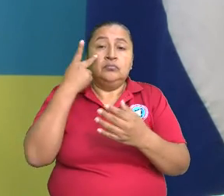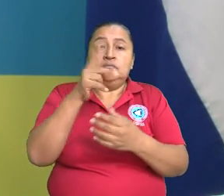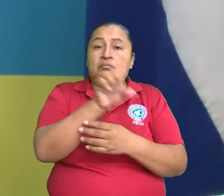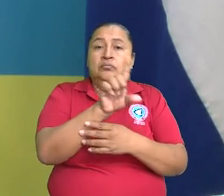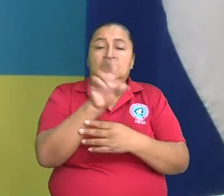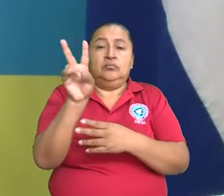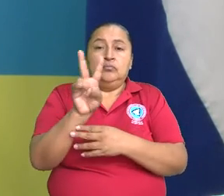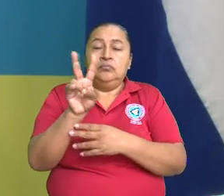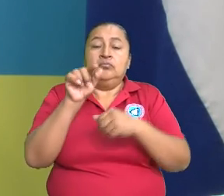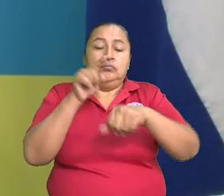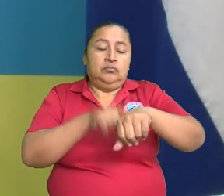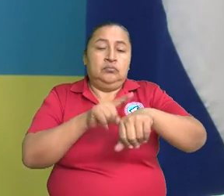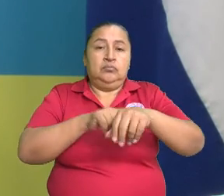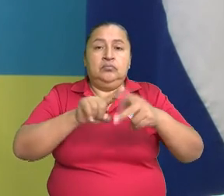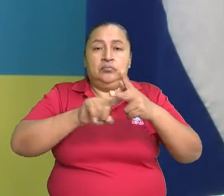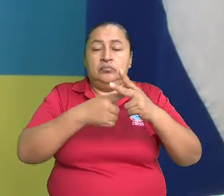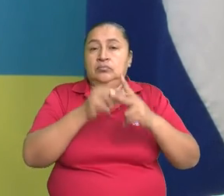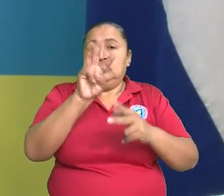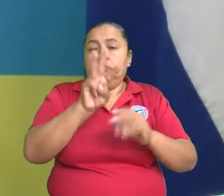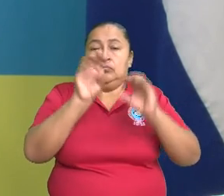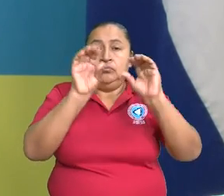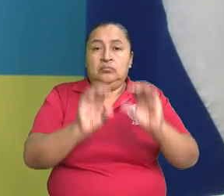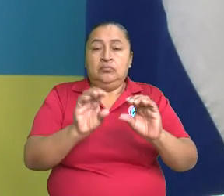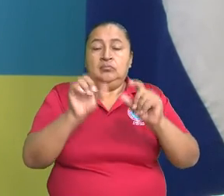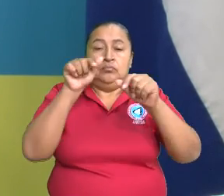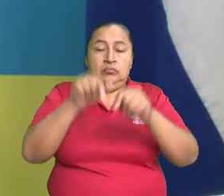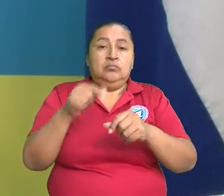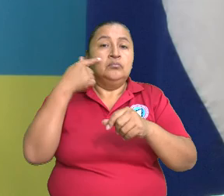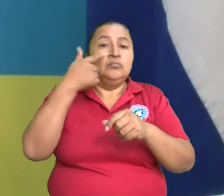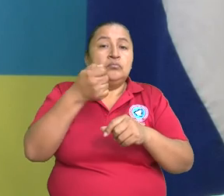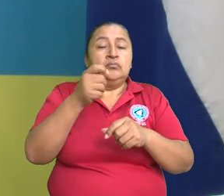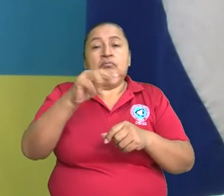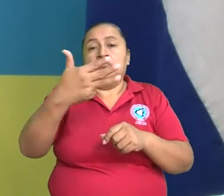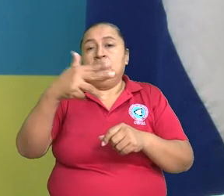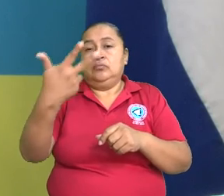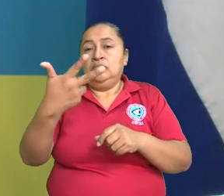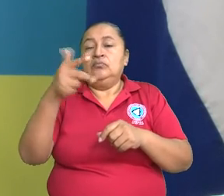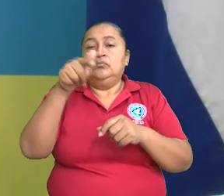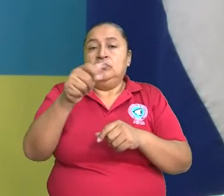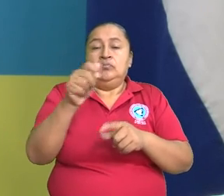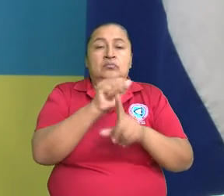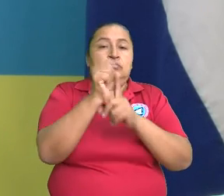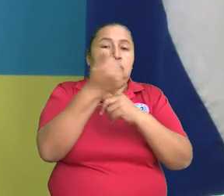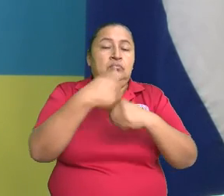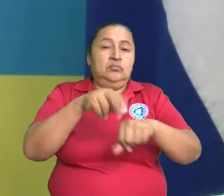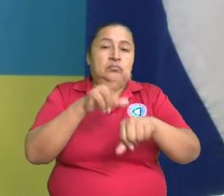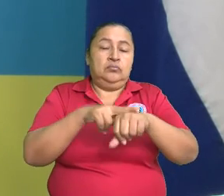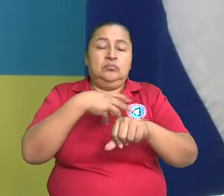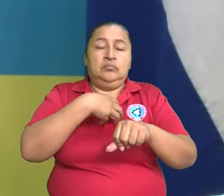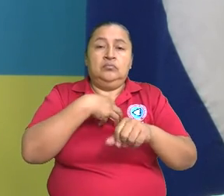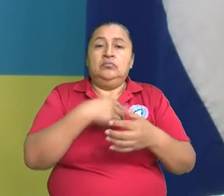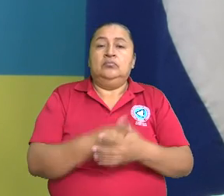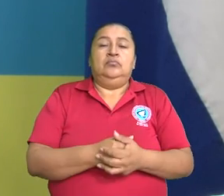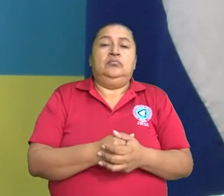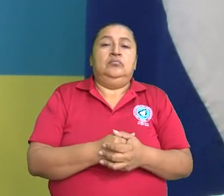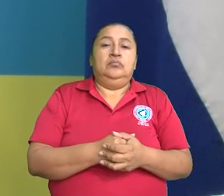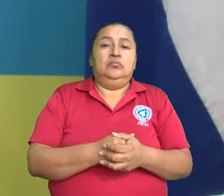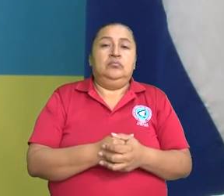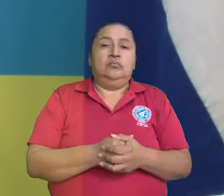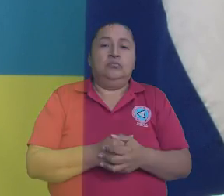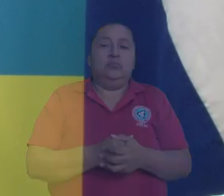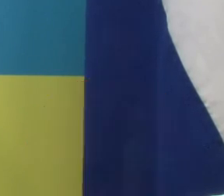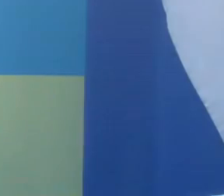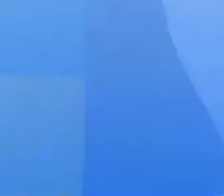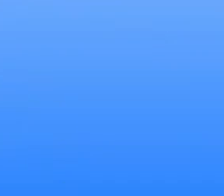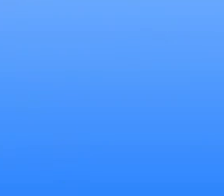de lunes a viernes a partir de las 3 de la tarde en la señal del Canal 98, el Canal Parlamentario, el Canal de la Asamblea Nacional.